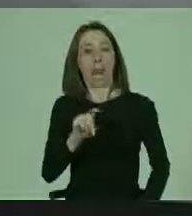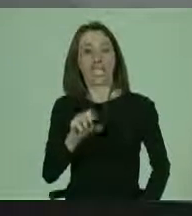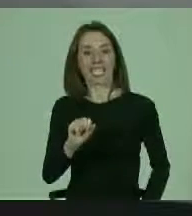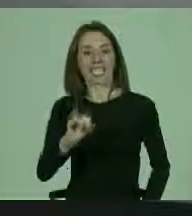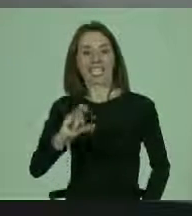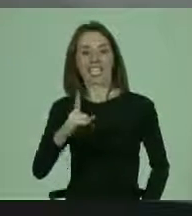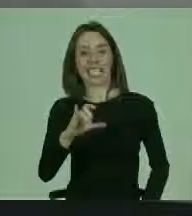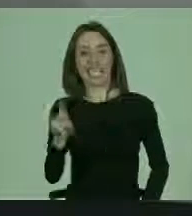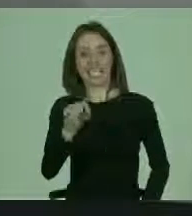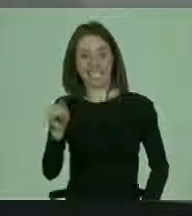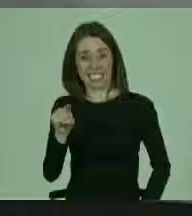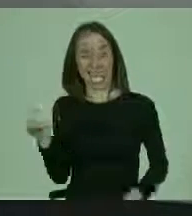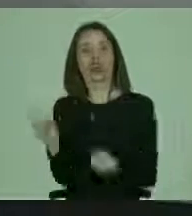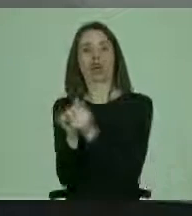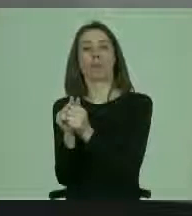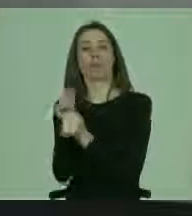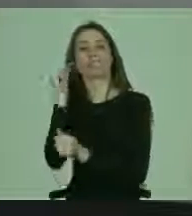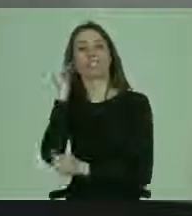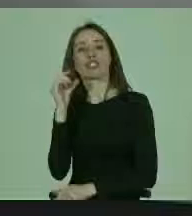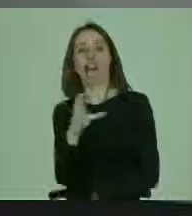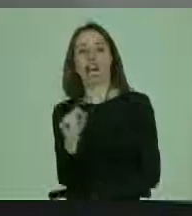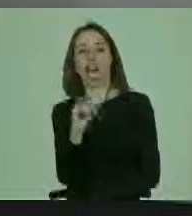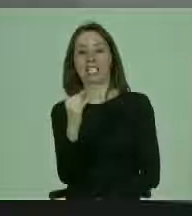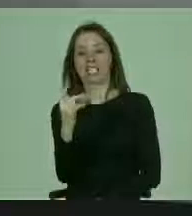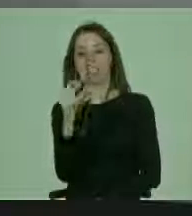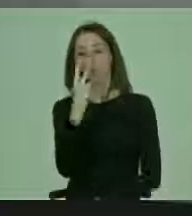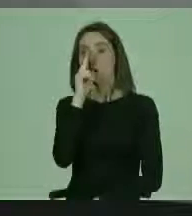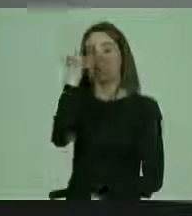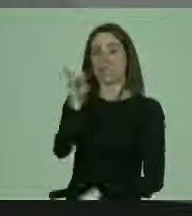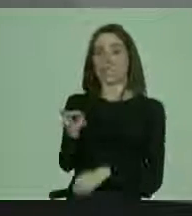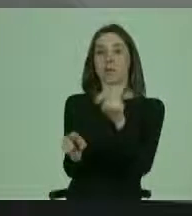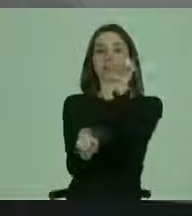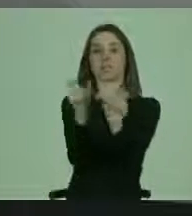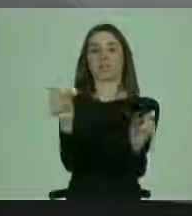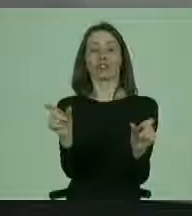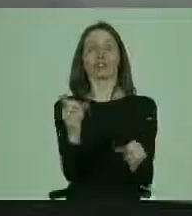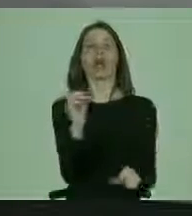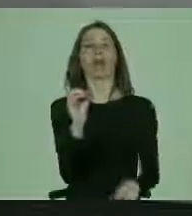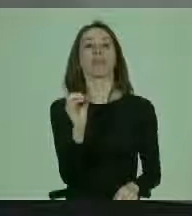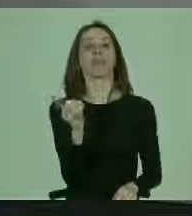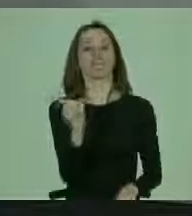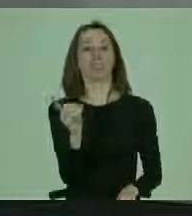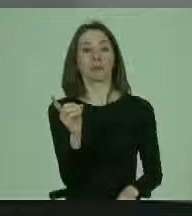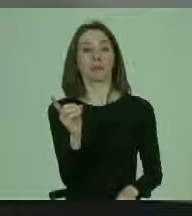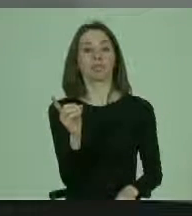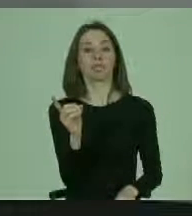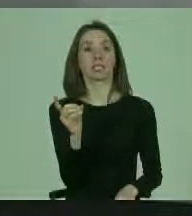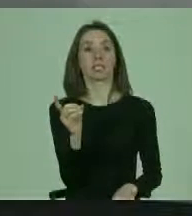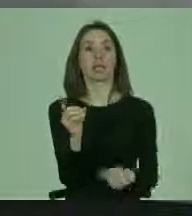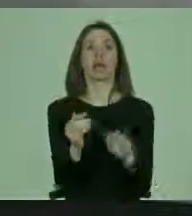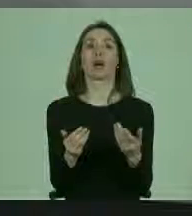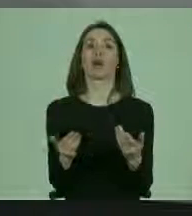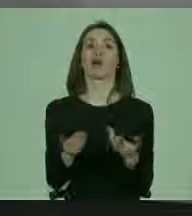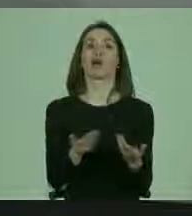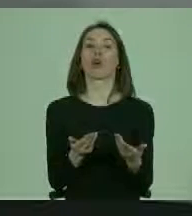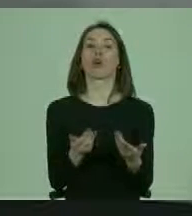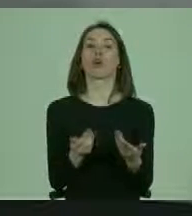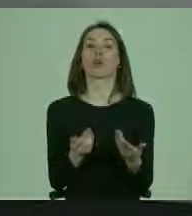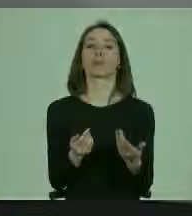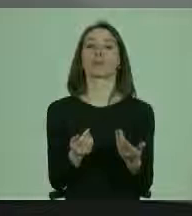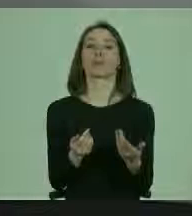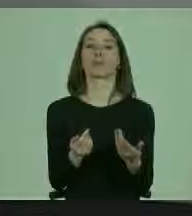señalaba que se veían las personas con discapacidad como un patrón que